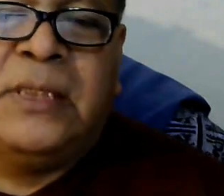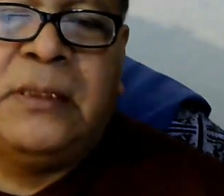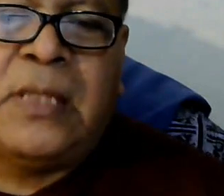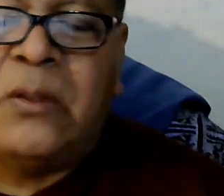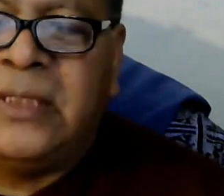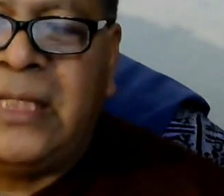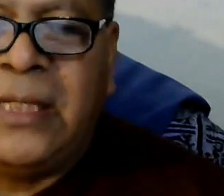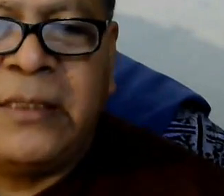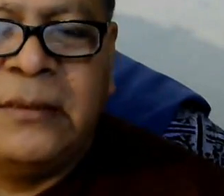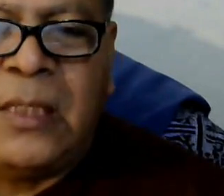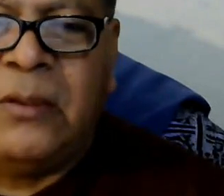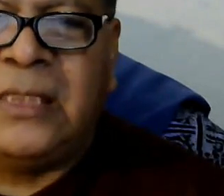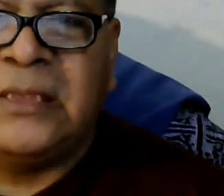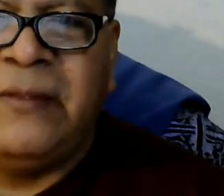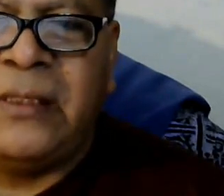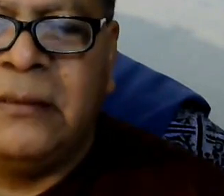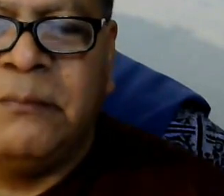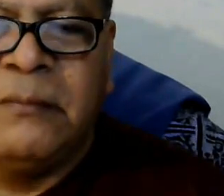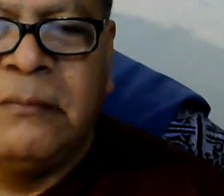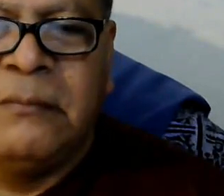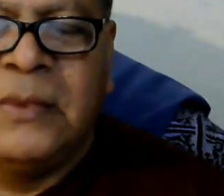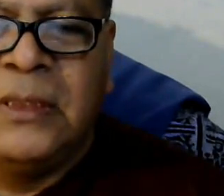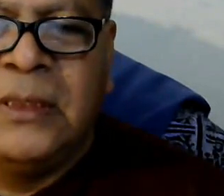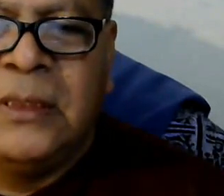no sé algo te ha de dar algo le ha de ver